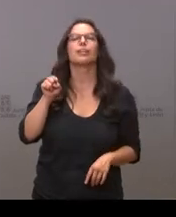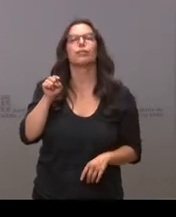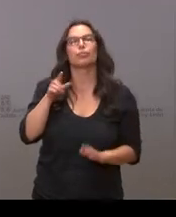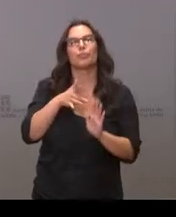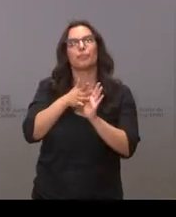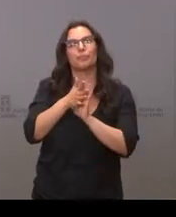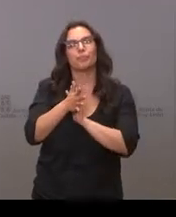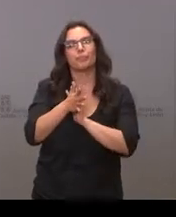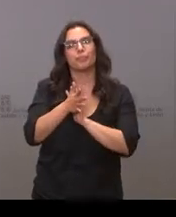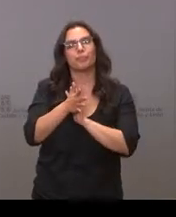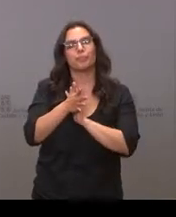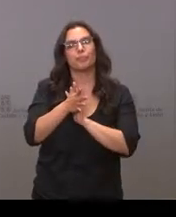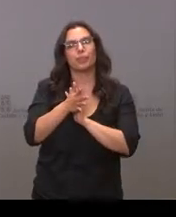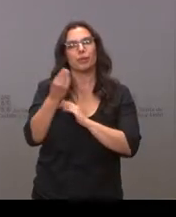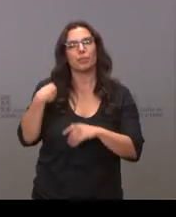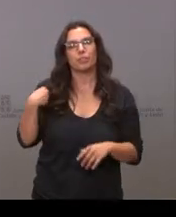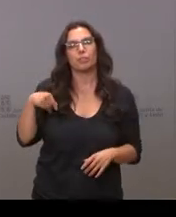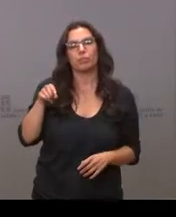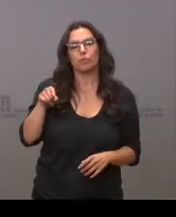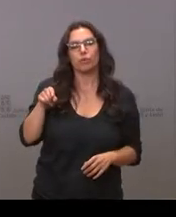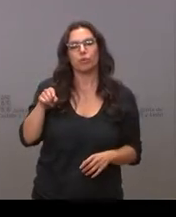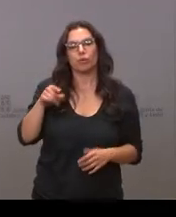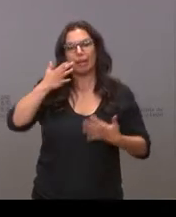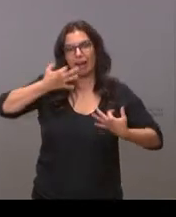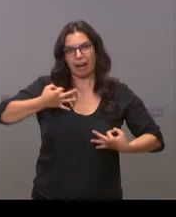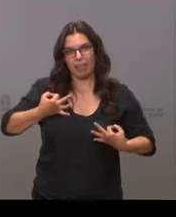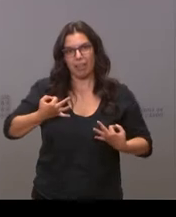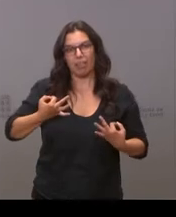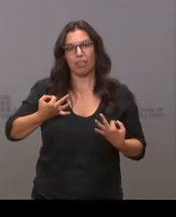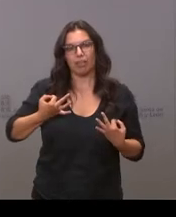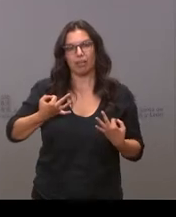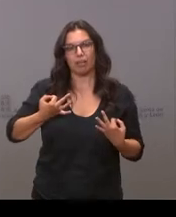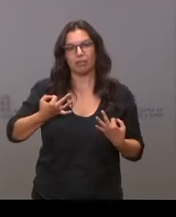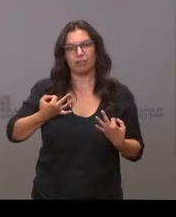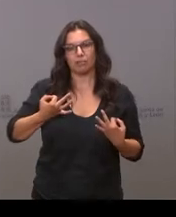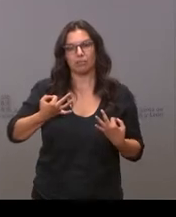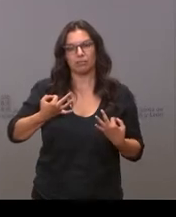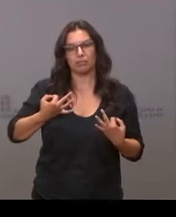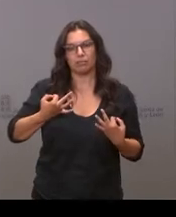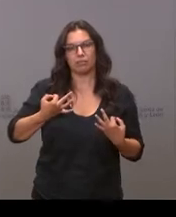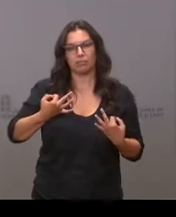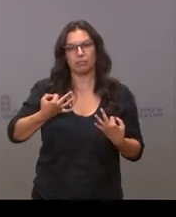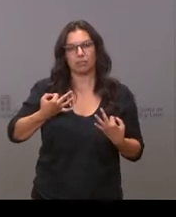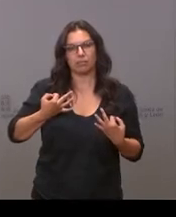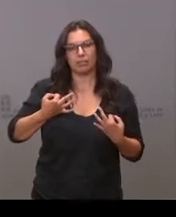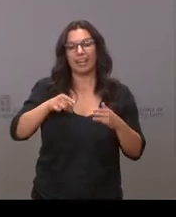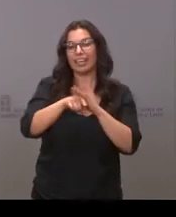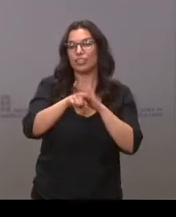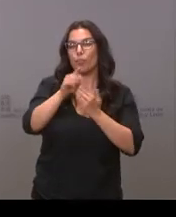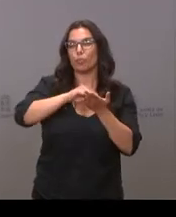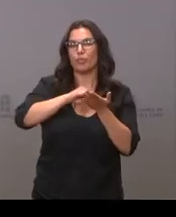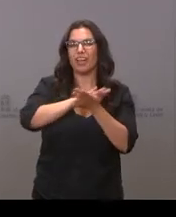lo que mide en términos reales la gestión cuando a veces se habla de